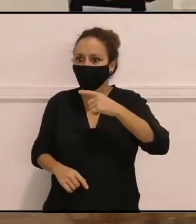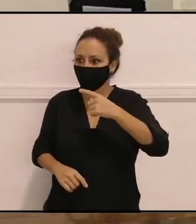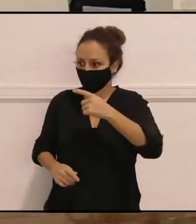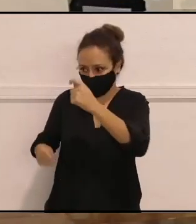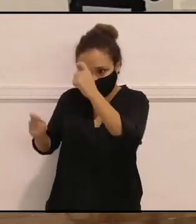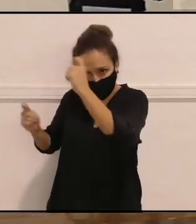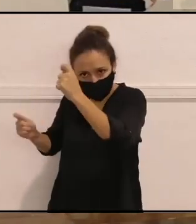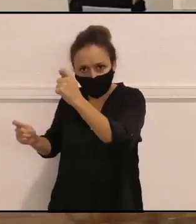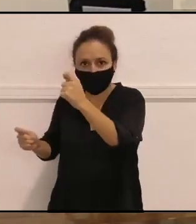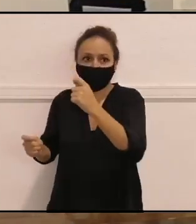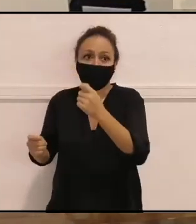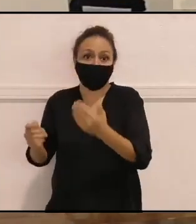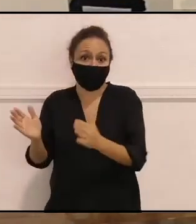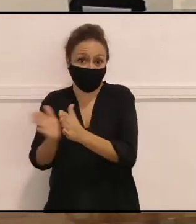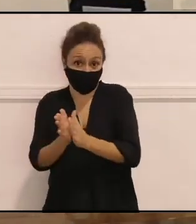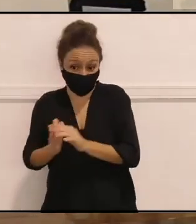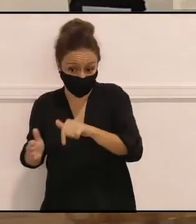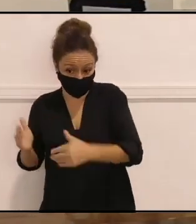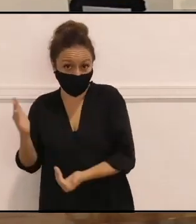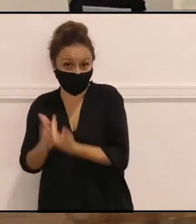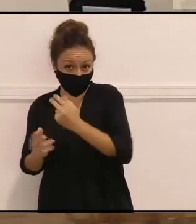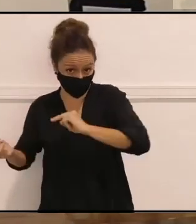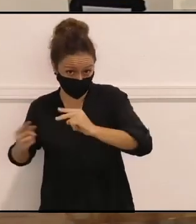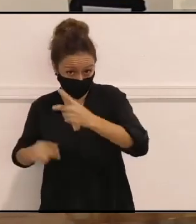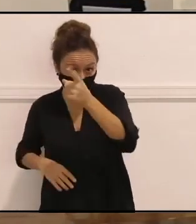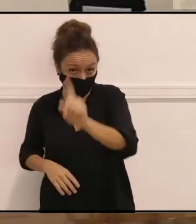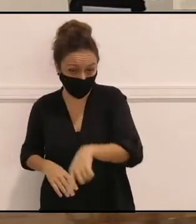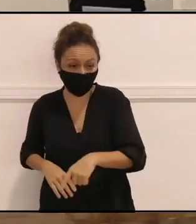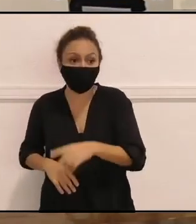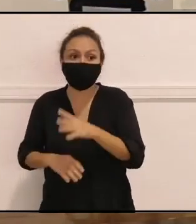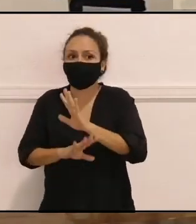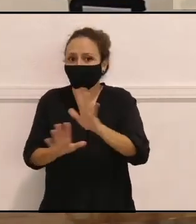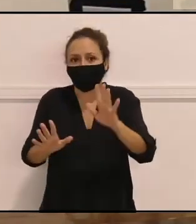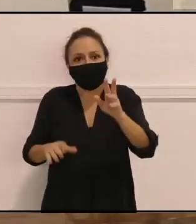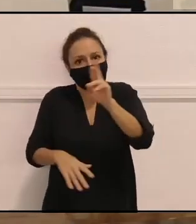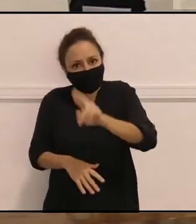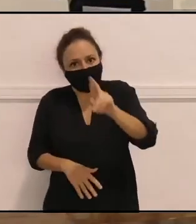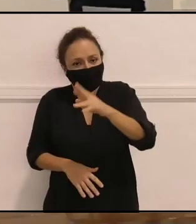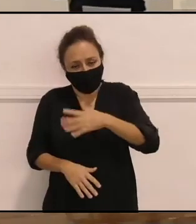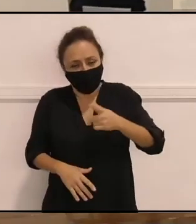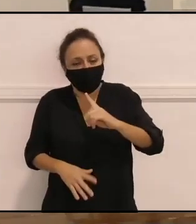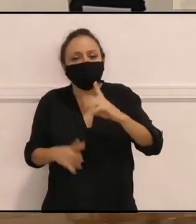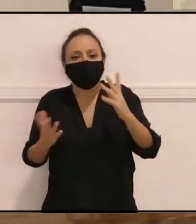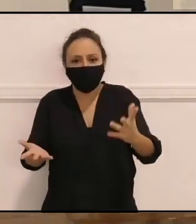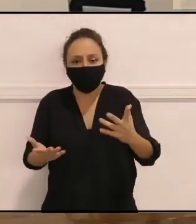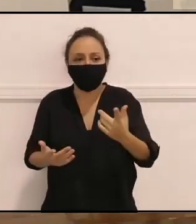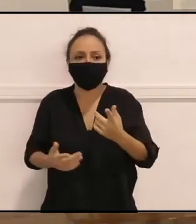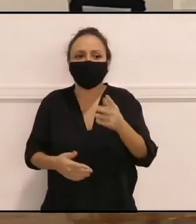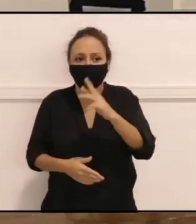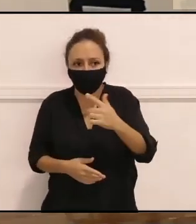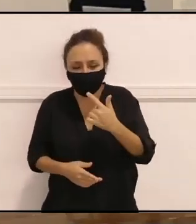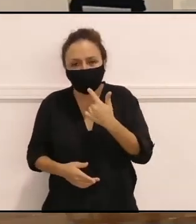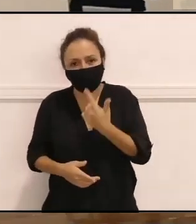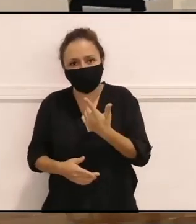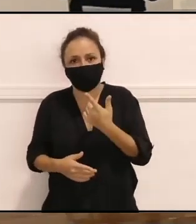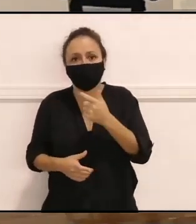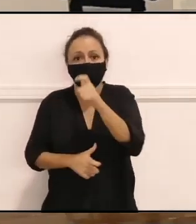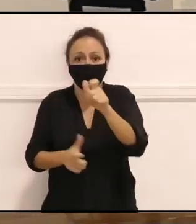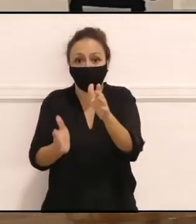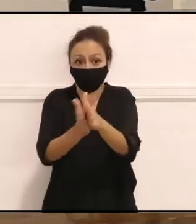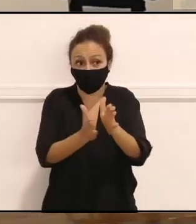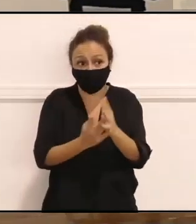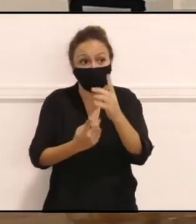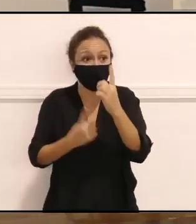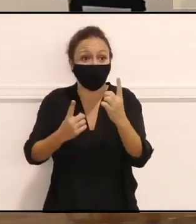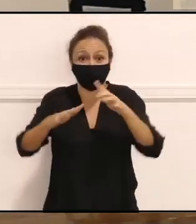que estuvieron esta mañana. No me quiero enrollar más, pero quería decirlo y quiero volver a reiterar mi agradecimiento a compañeras que no pudieron